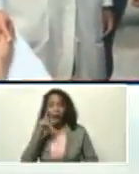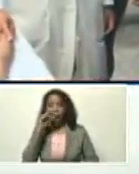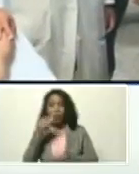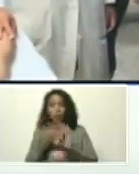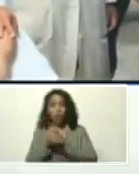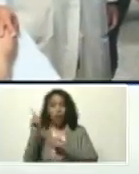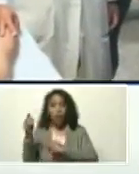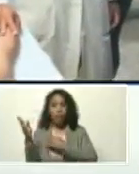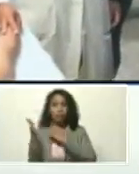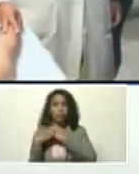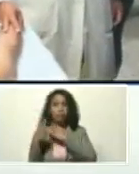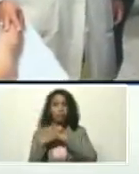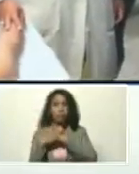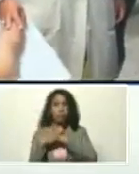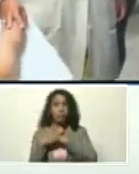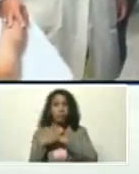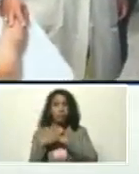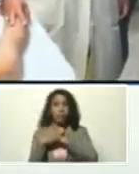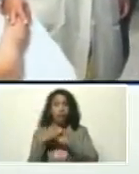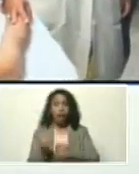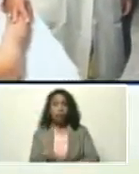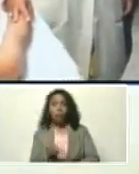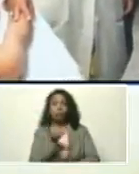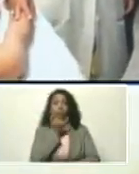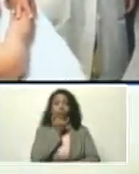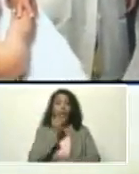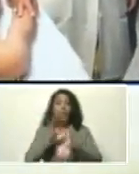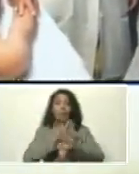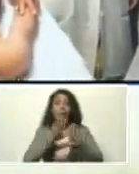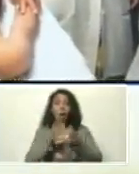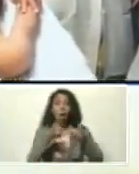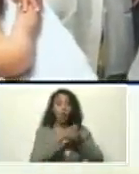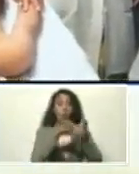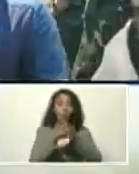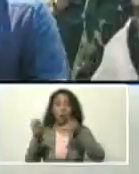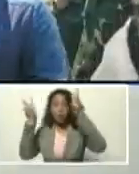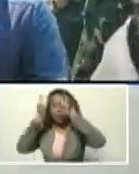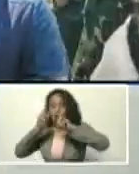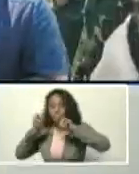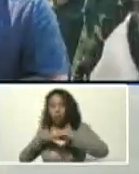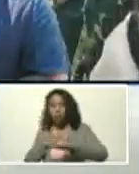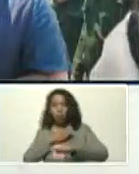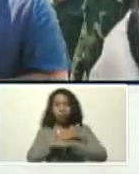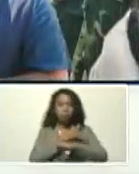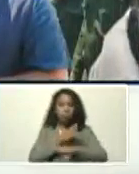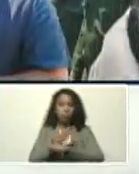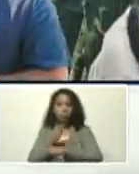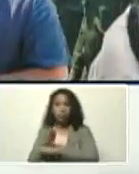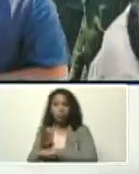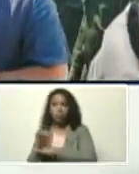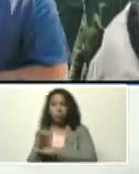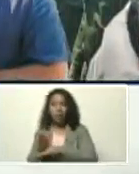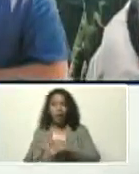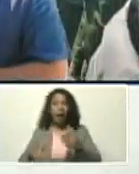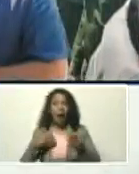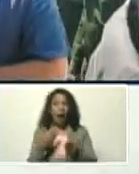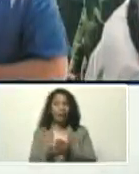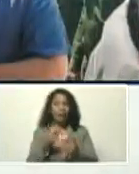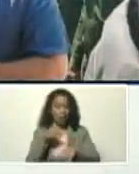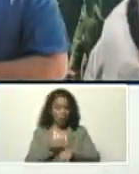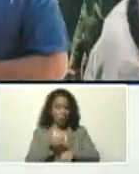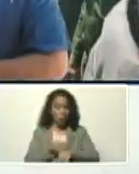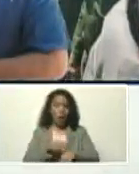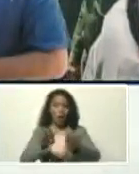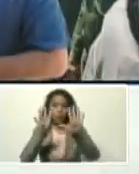bueno, él me informó, que había sido un accidente, que ya las comisiones, de investigación, estaban allí, hasta esta hora, habían